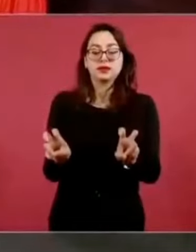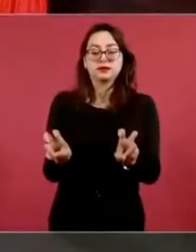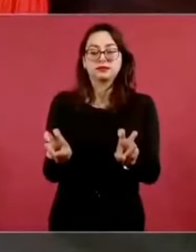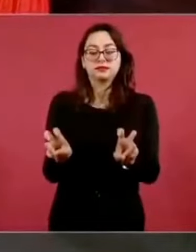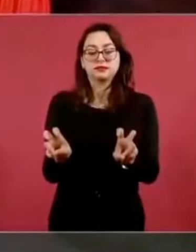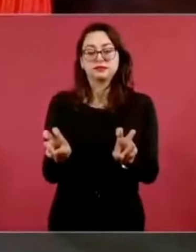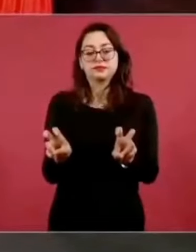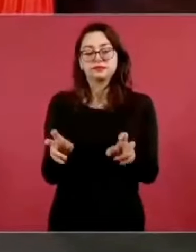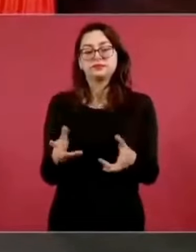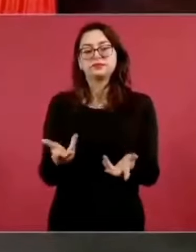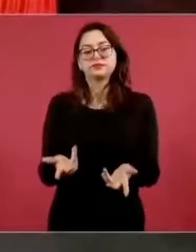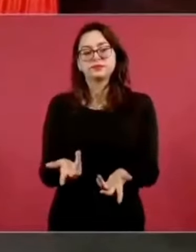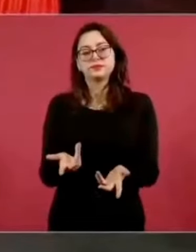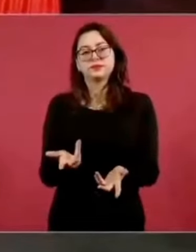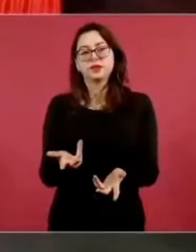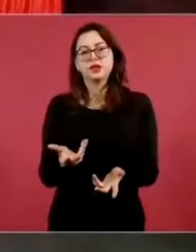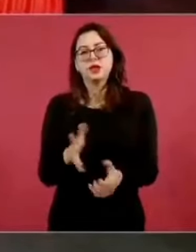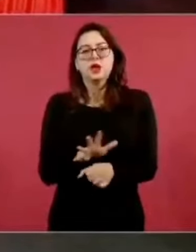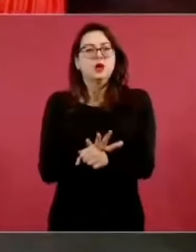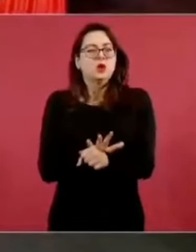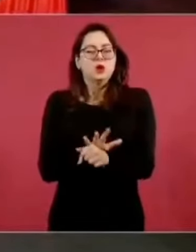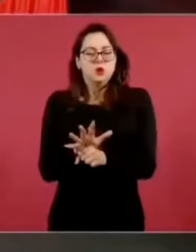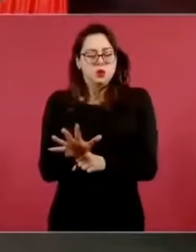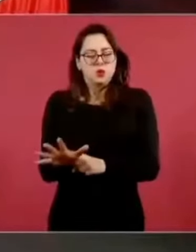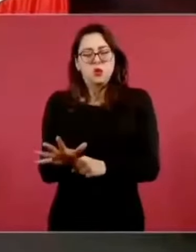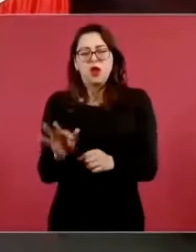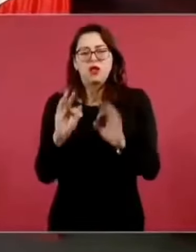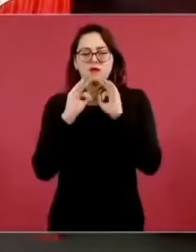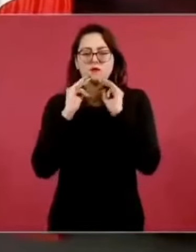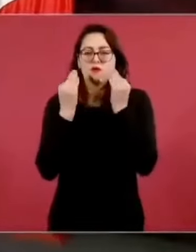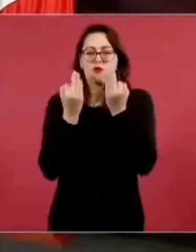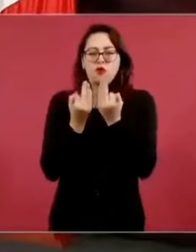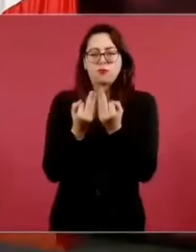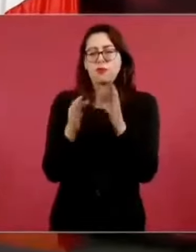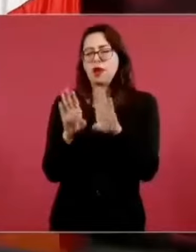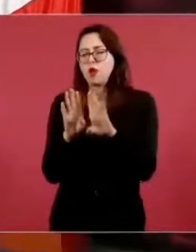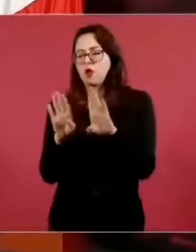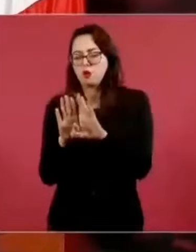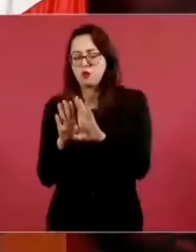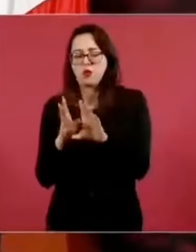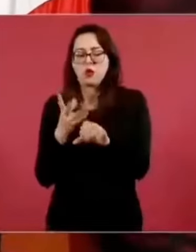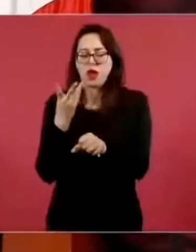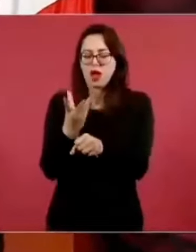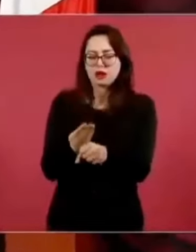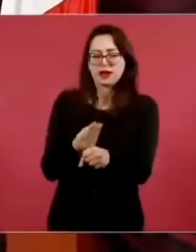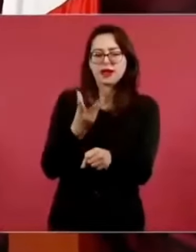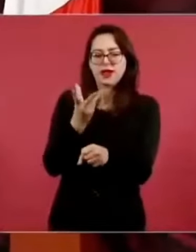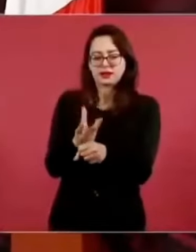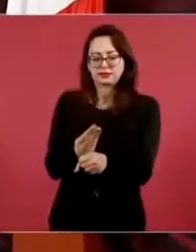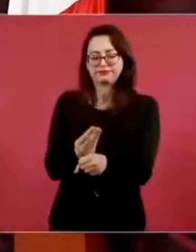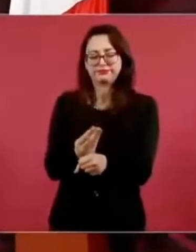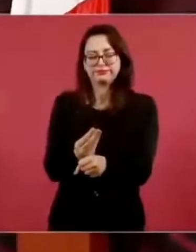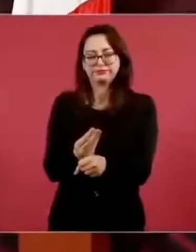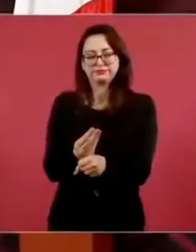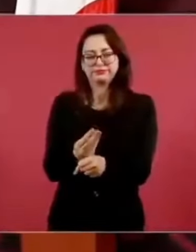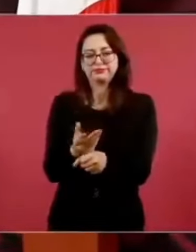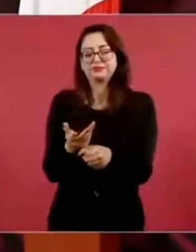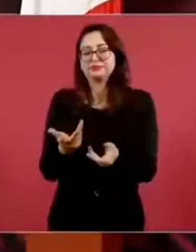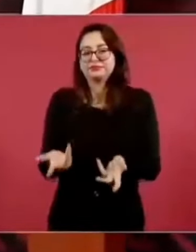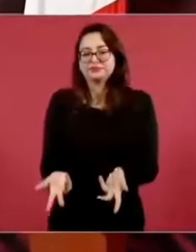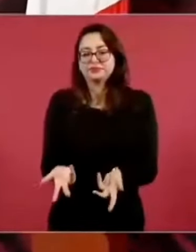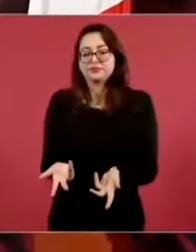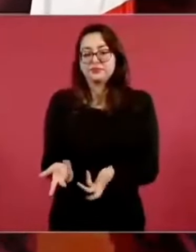Él plantea de que no es posible si hay un empate.